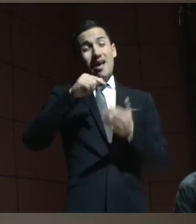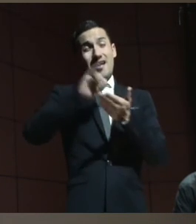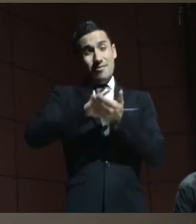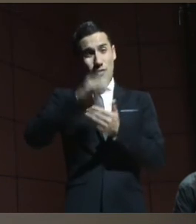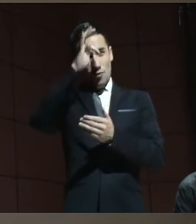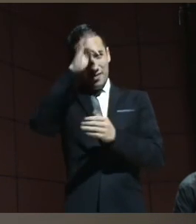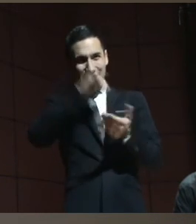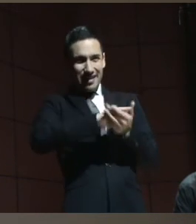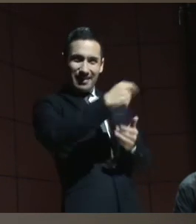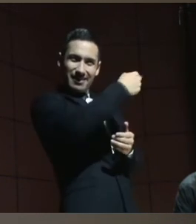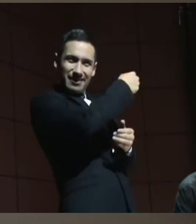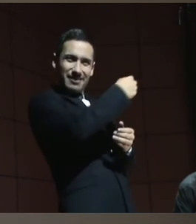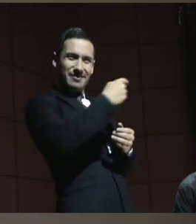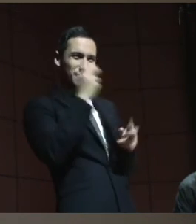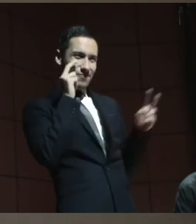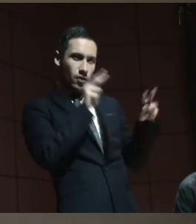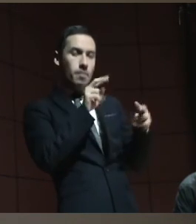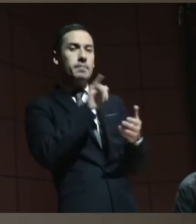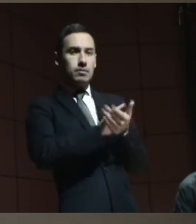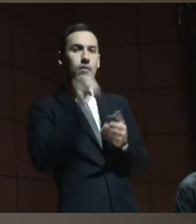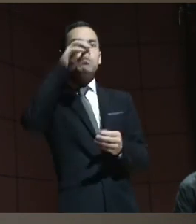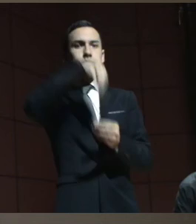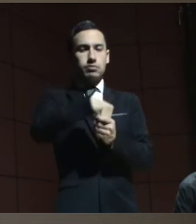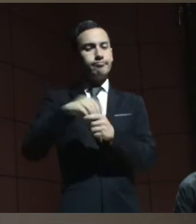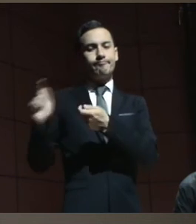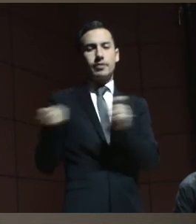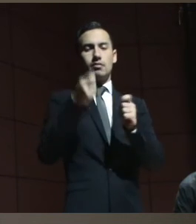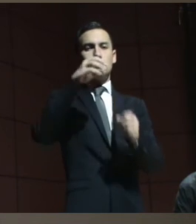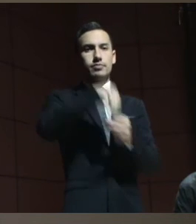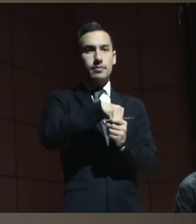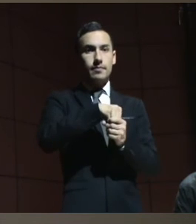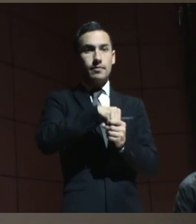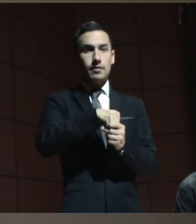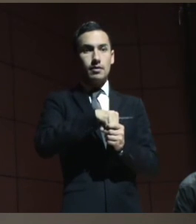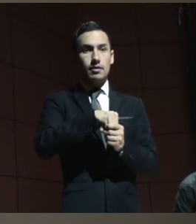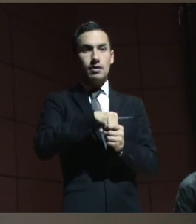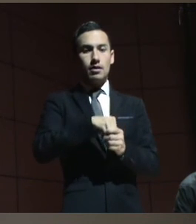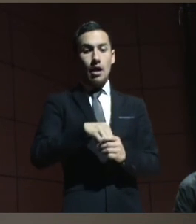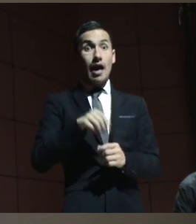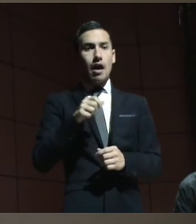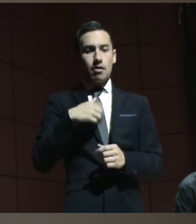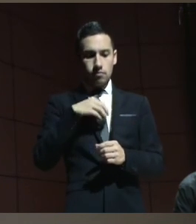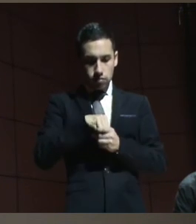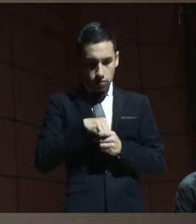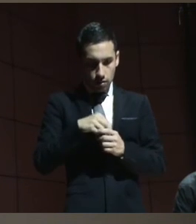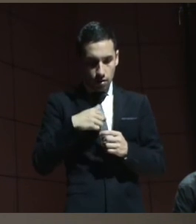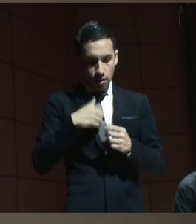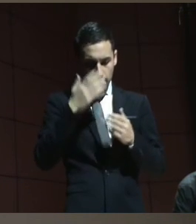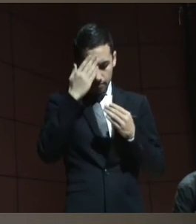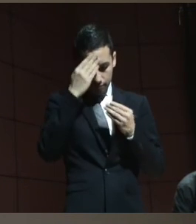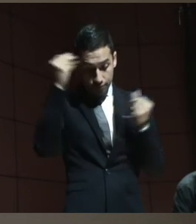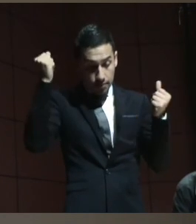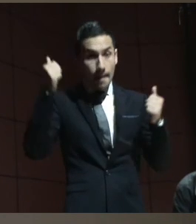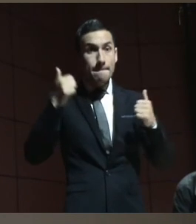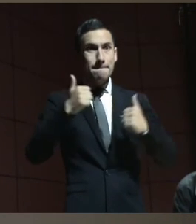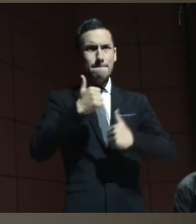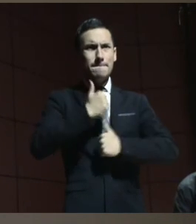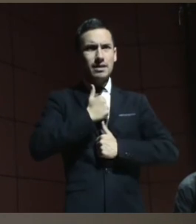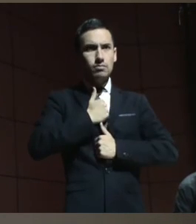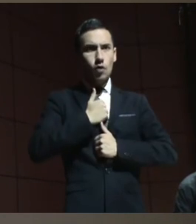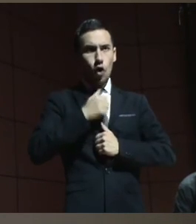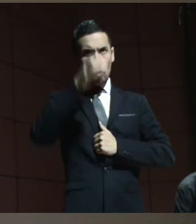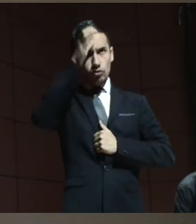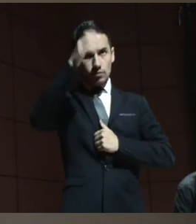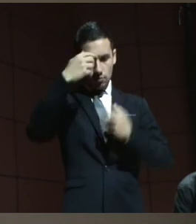acabamos de ver en el hospital Borda y Jacobo se olvidó de sí mismo adentro del hospital porque él